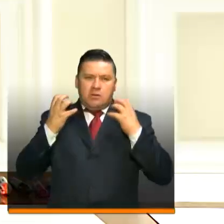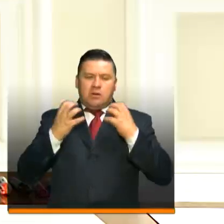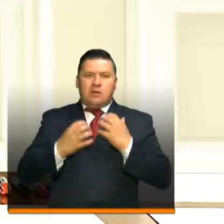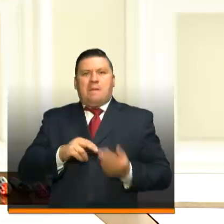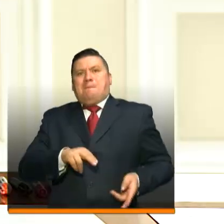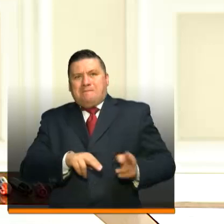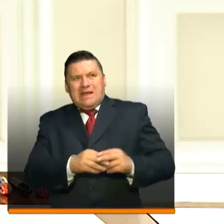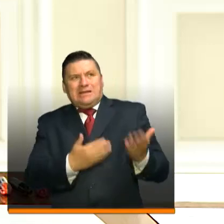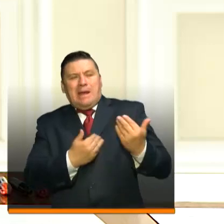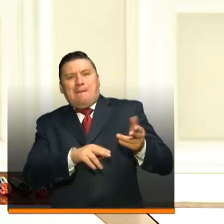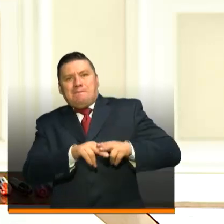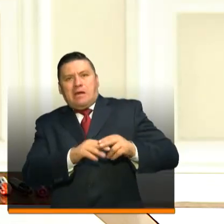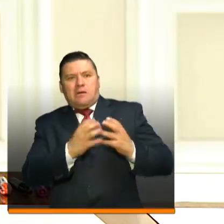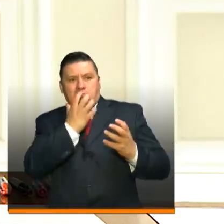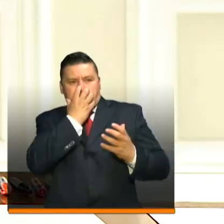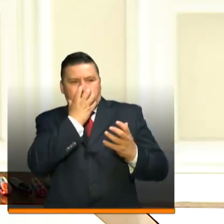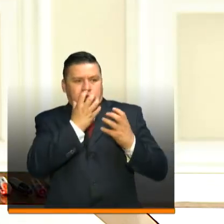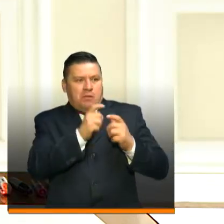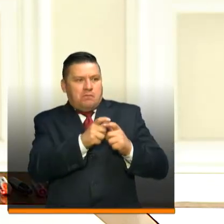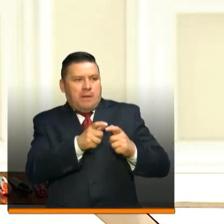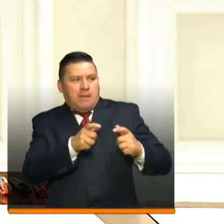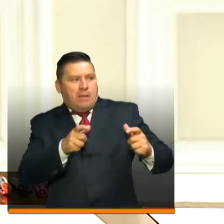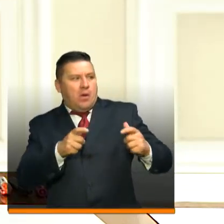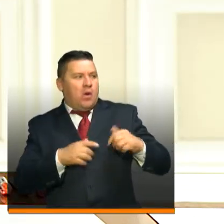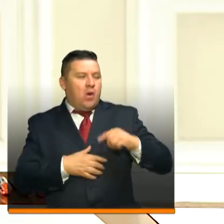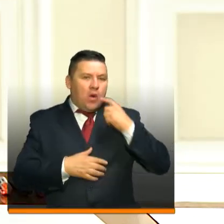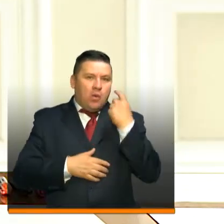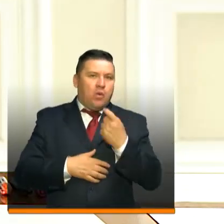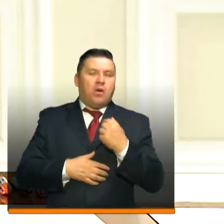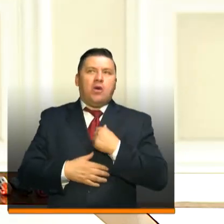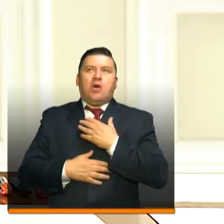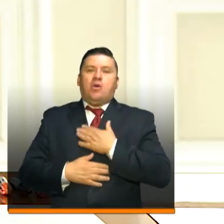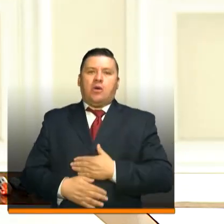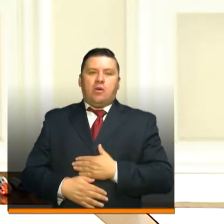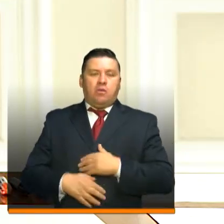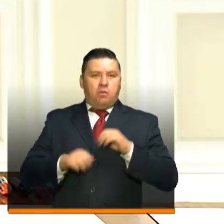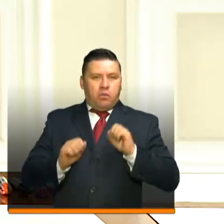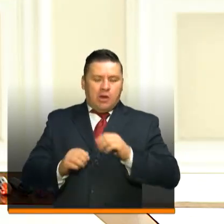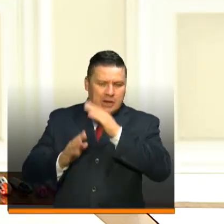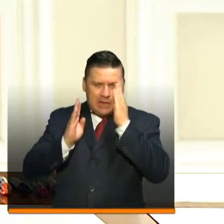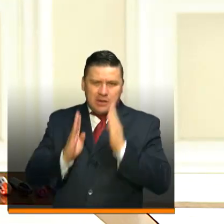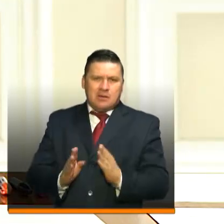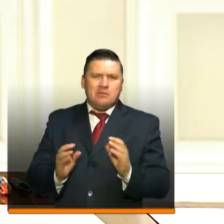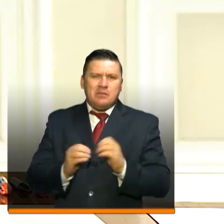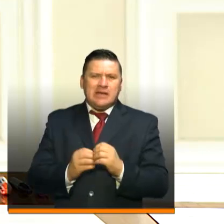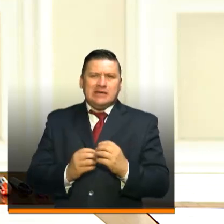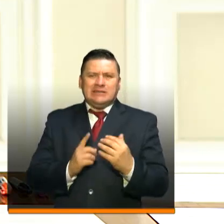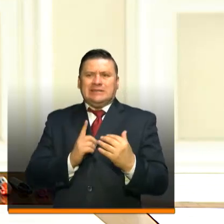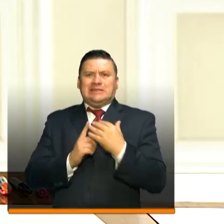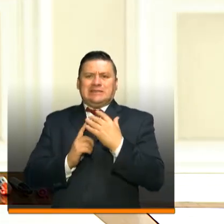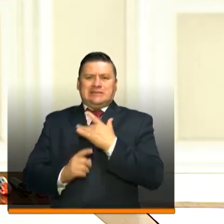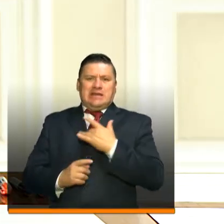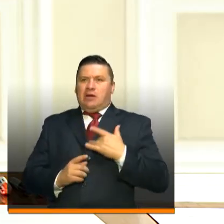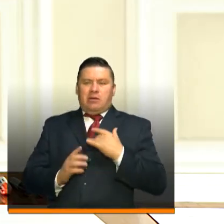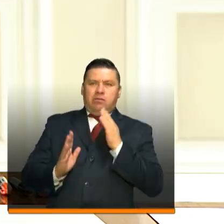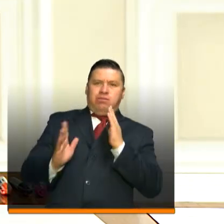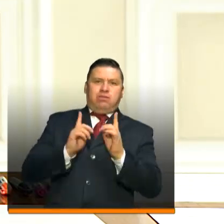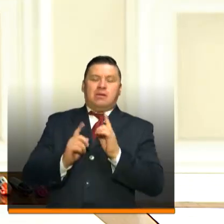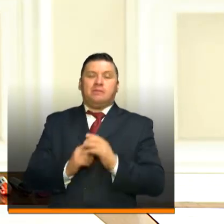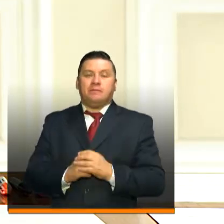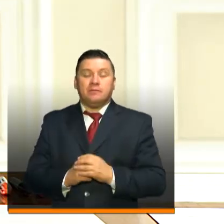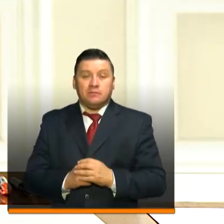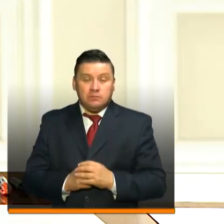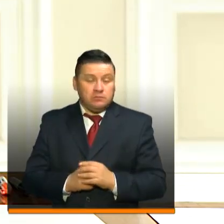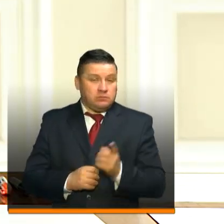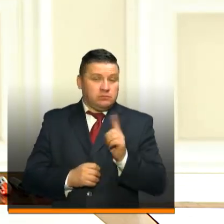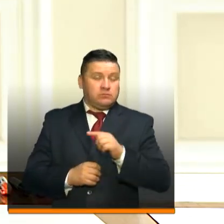triplicar y así poder nosotros buscar un sistema que tenga la capacidad de atender muchas presiones en la salud. De otro lado,